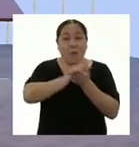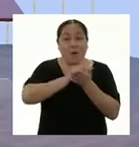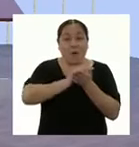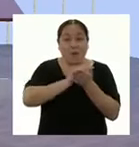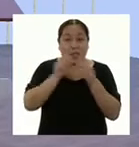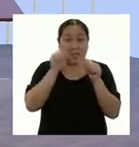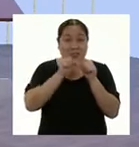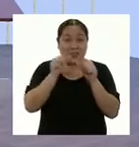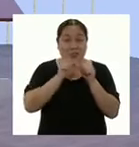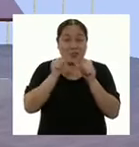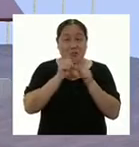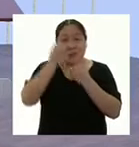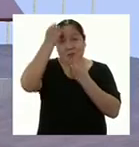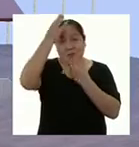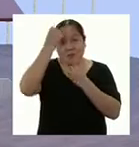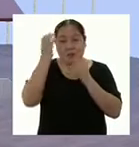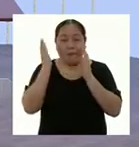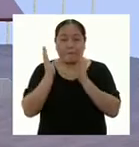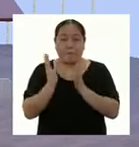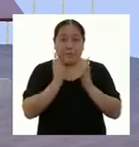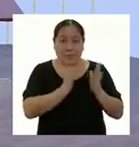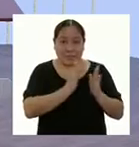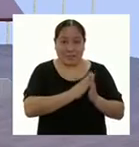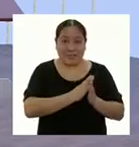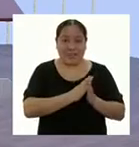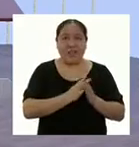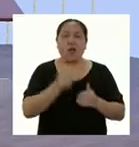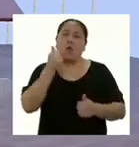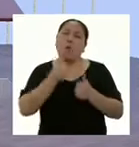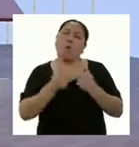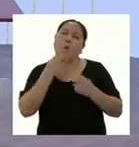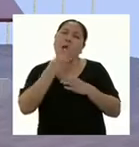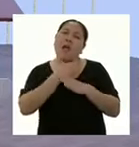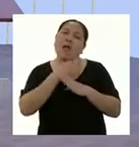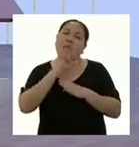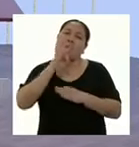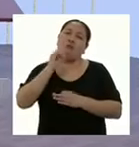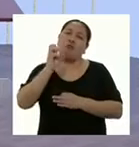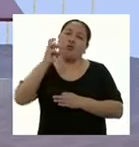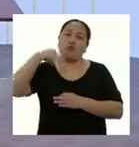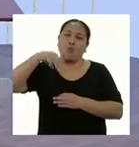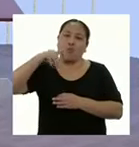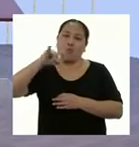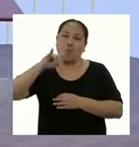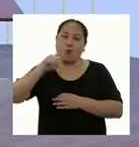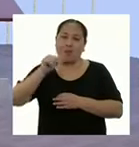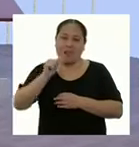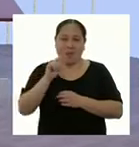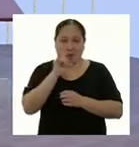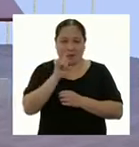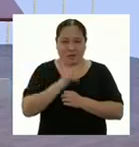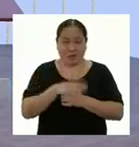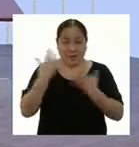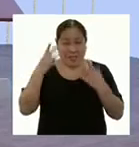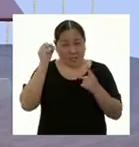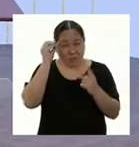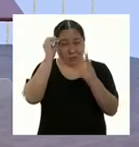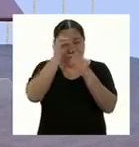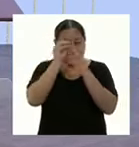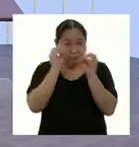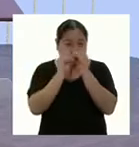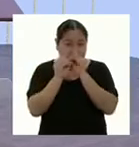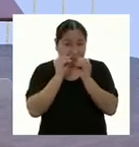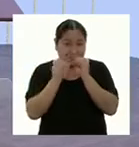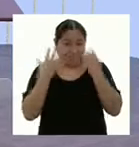para procesar la información que tienen y ver qué fórmula les conviene aplicar. Una vez que hayan cumplido el reto, recuerden archivar